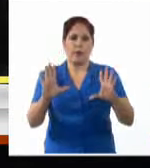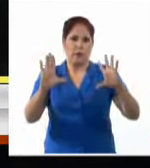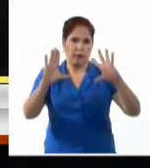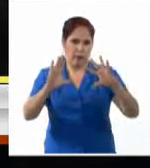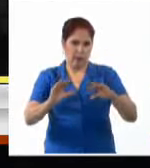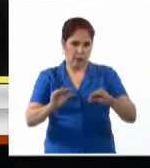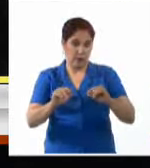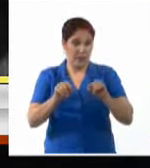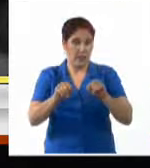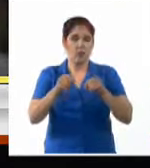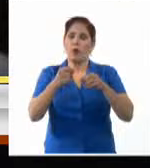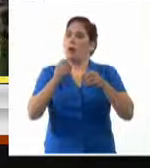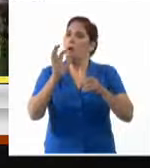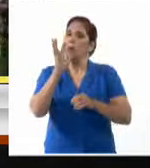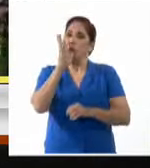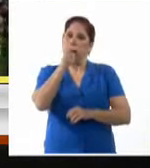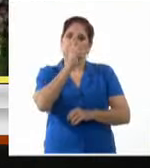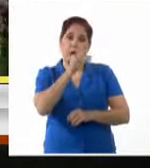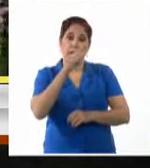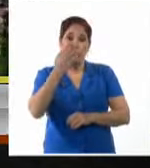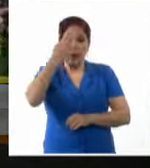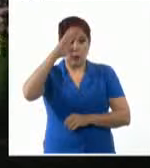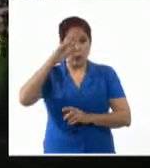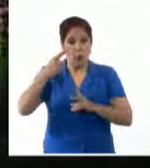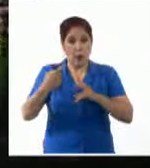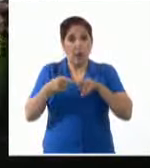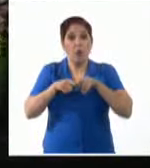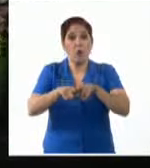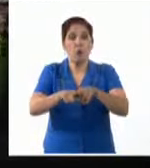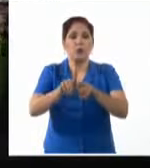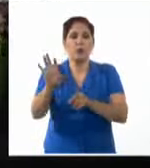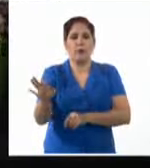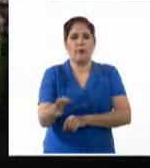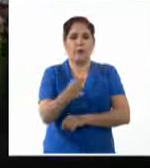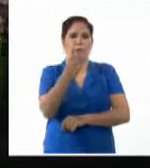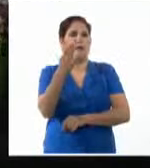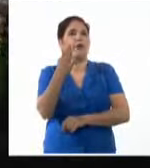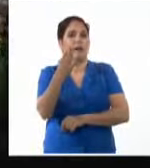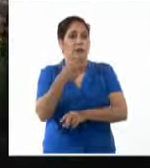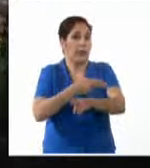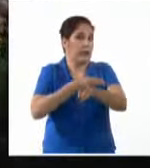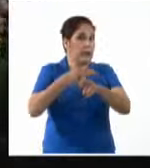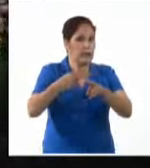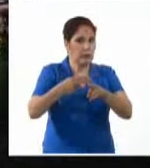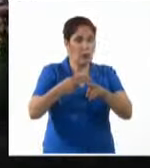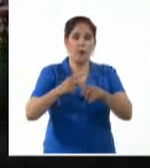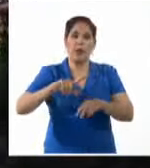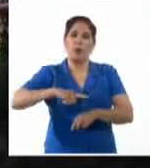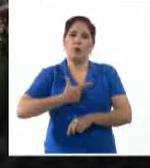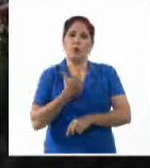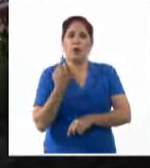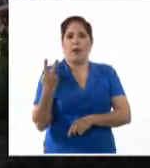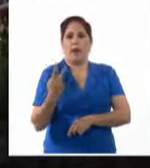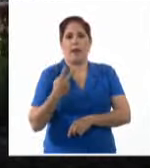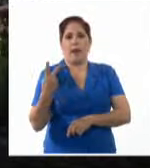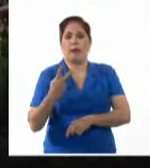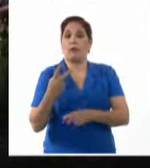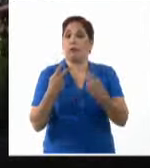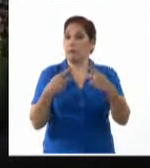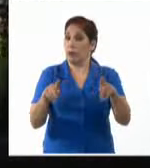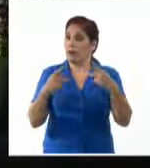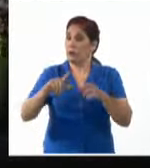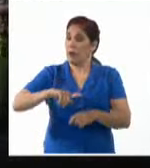espectáculo inmersivo cubano-francés que atrapa las miradas y abraza una historia multicultural, así como el talento de grandes